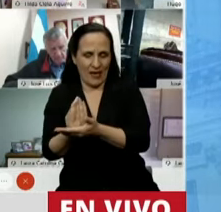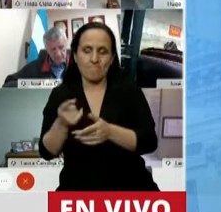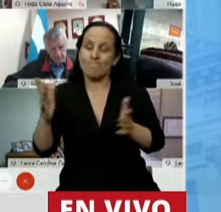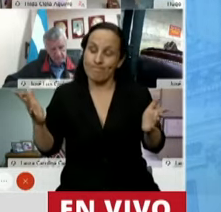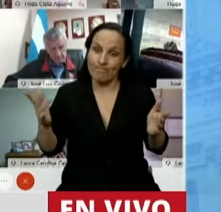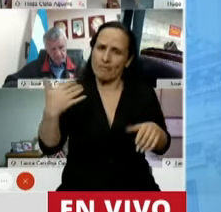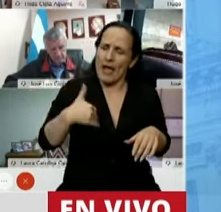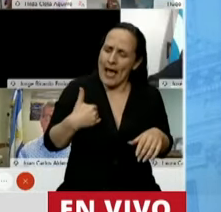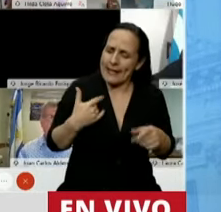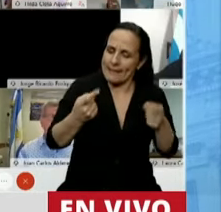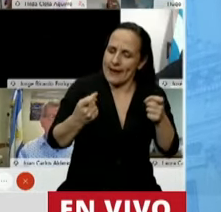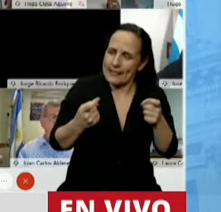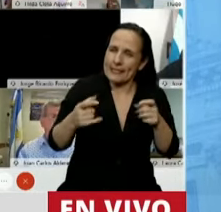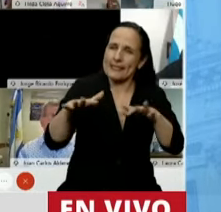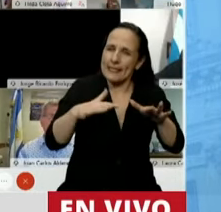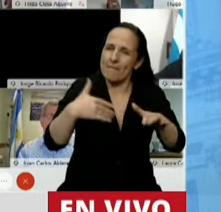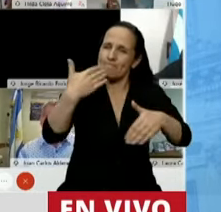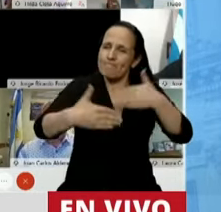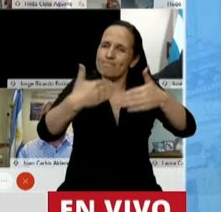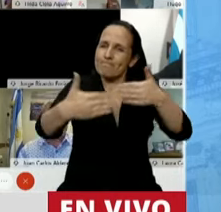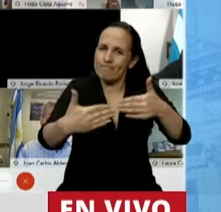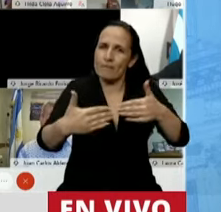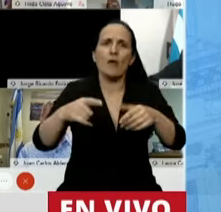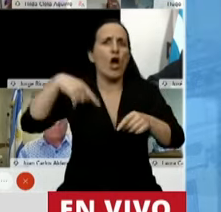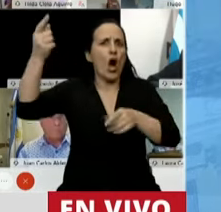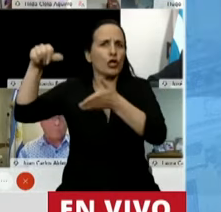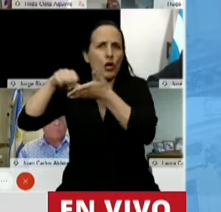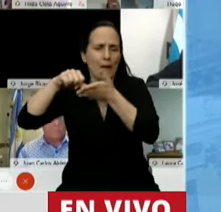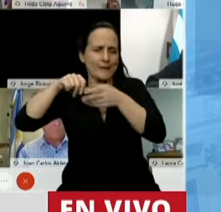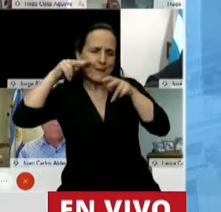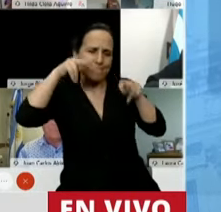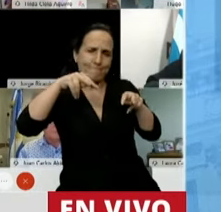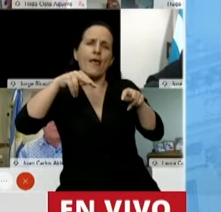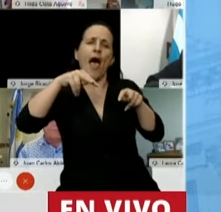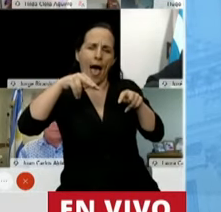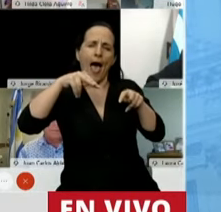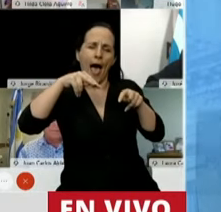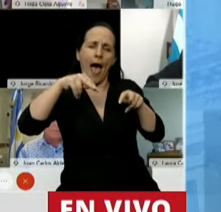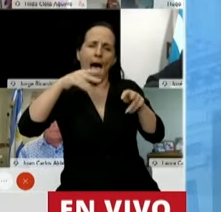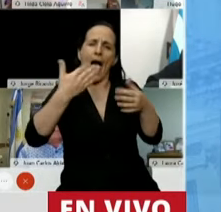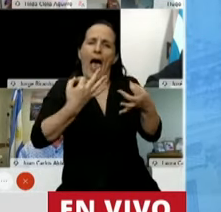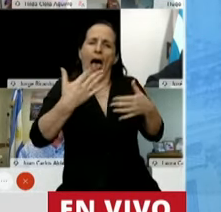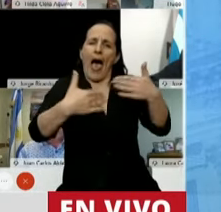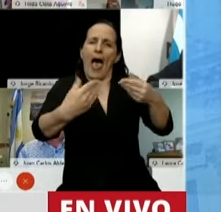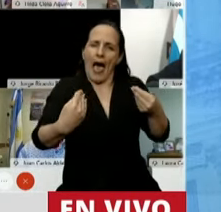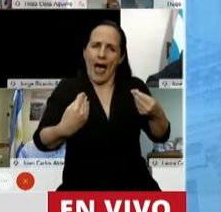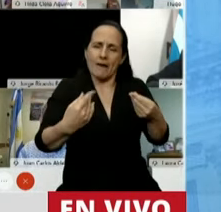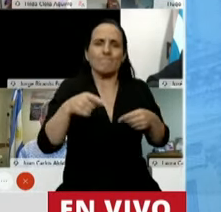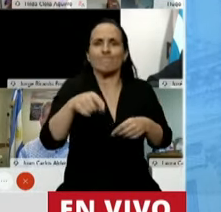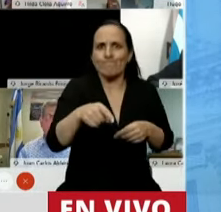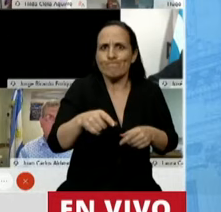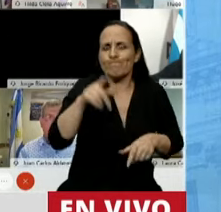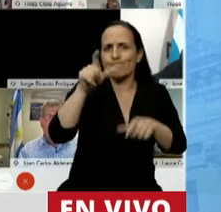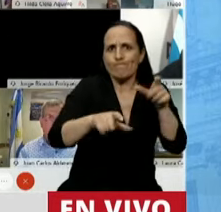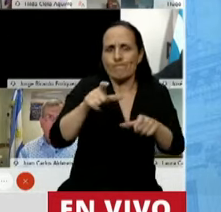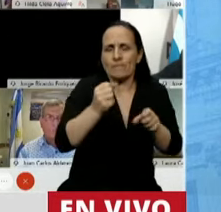sustentabilidad económica y credibilidad internacional. Es un país con una tasa de desempleo ajustada por